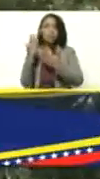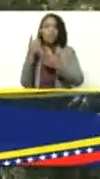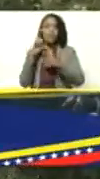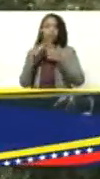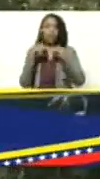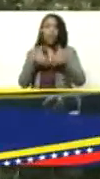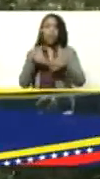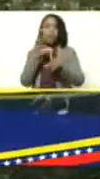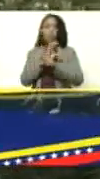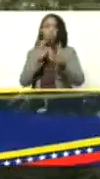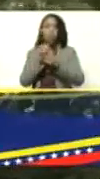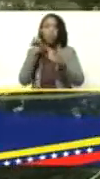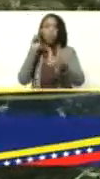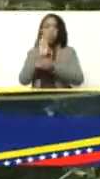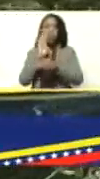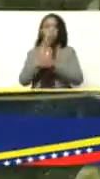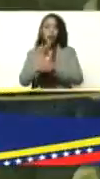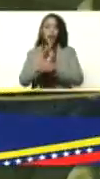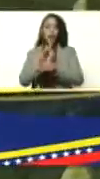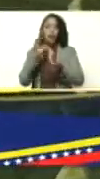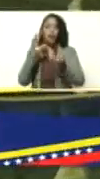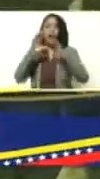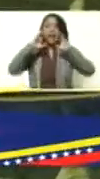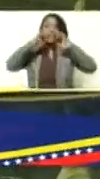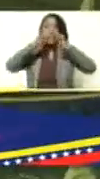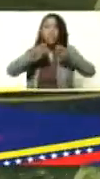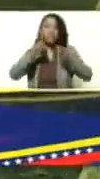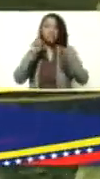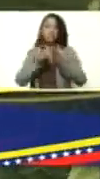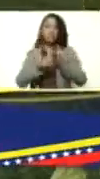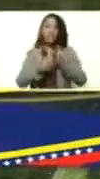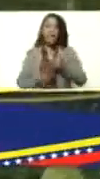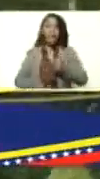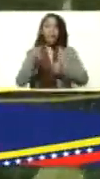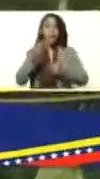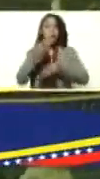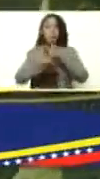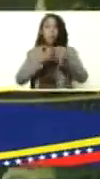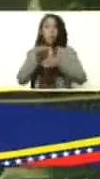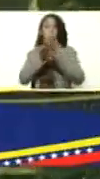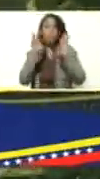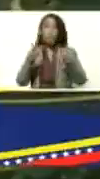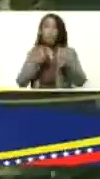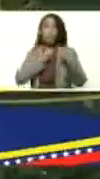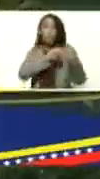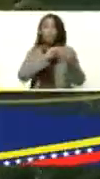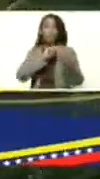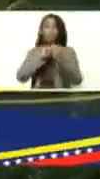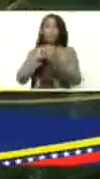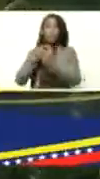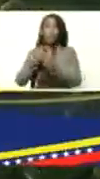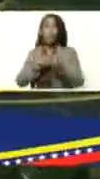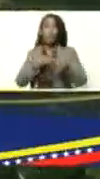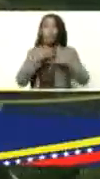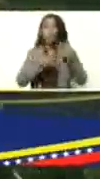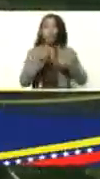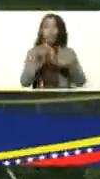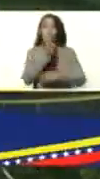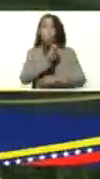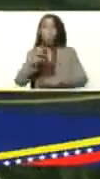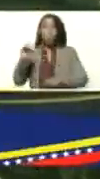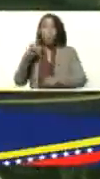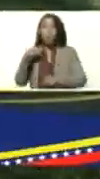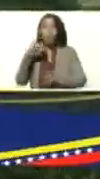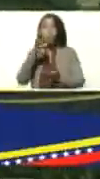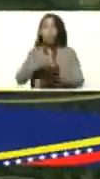cultivo de cereales como maíz hemos hecho importantes mesas de trabajo con los productores del oeste del estado